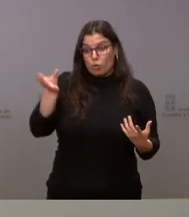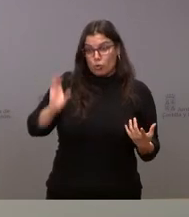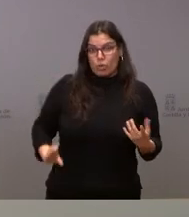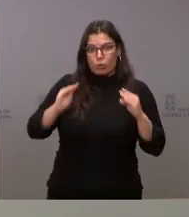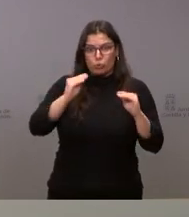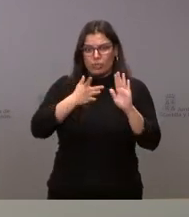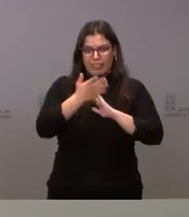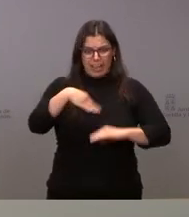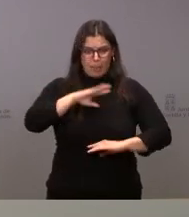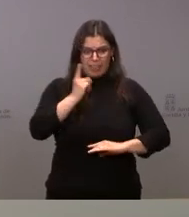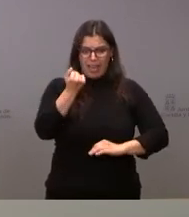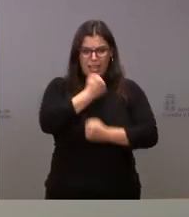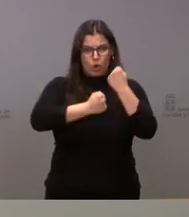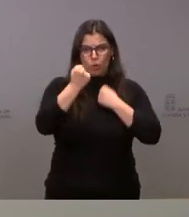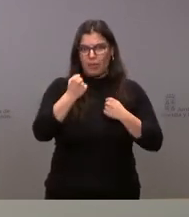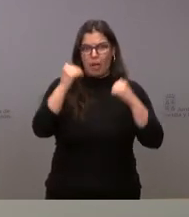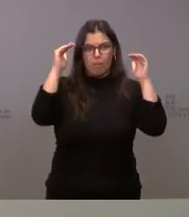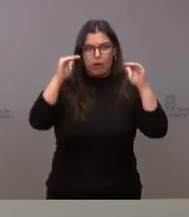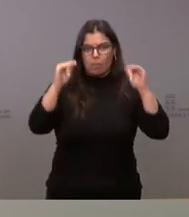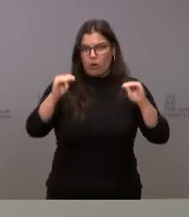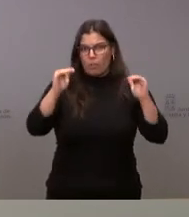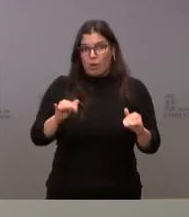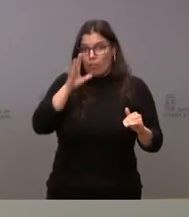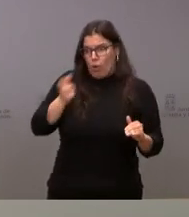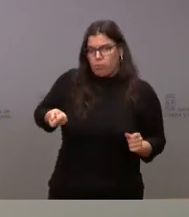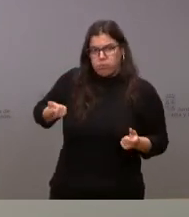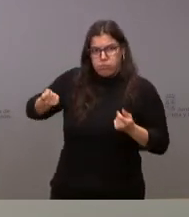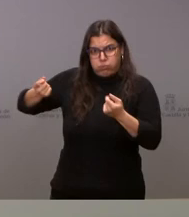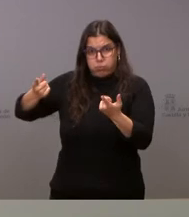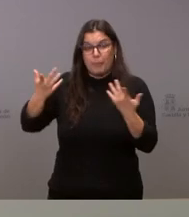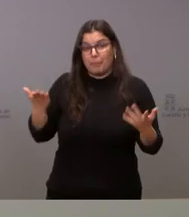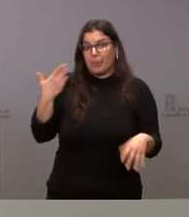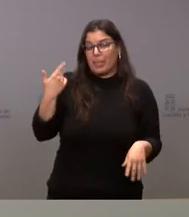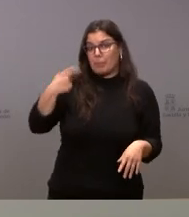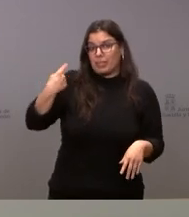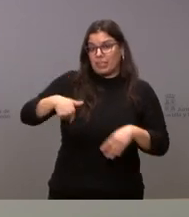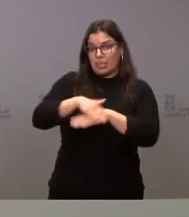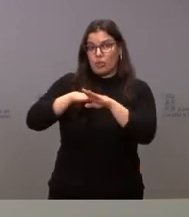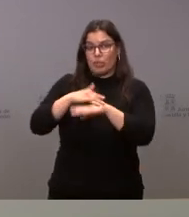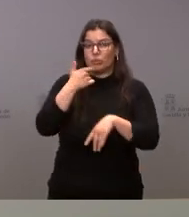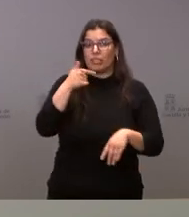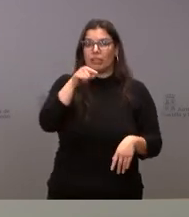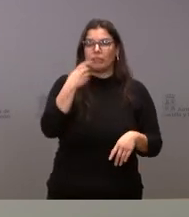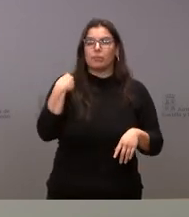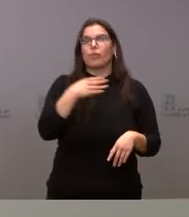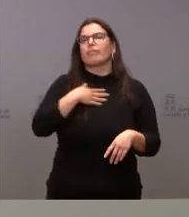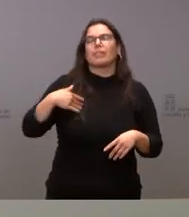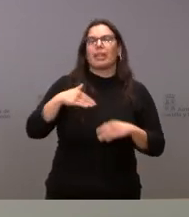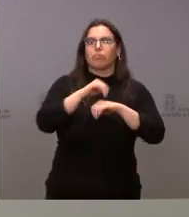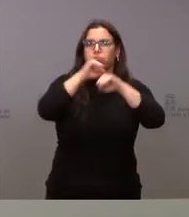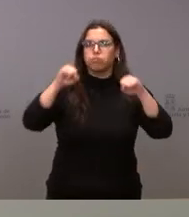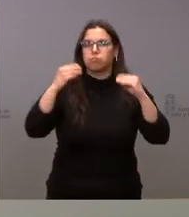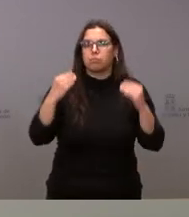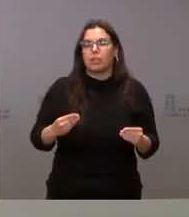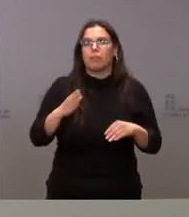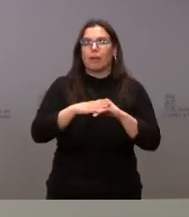y esta pérdida está siendo muy notable y lo que ayer pedía el presidente del gobierno de España es que esta pérdida se consolide y por tanto que